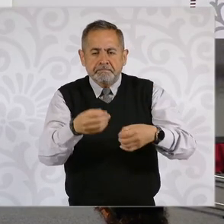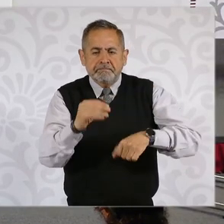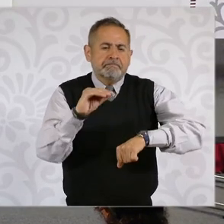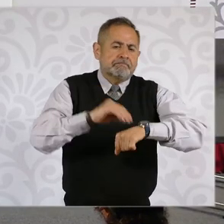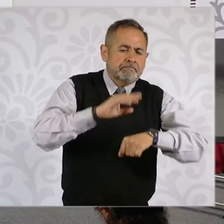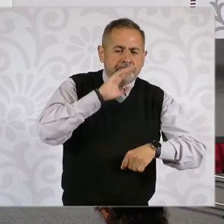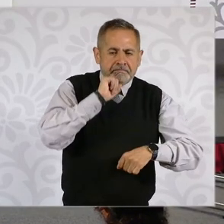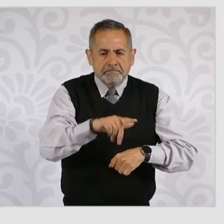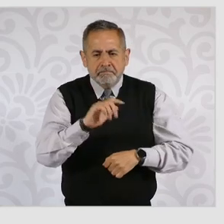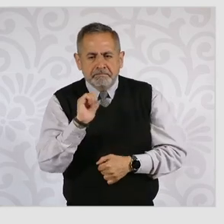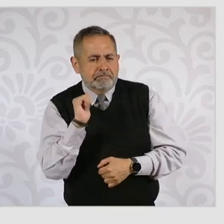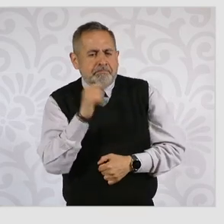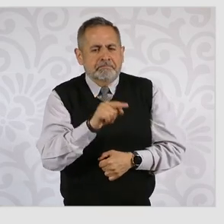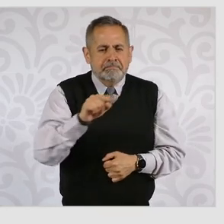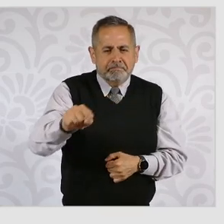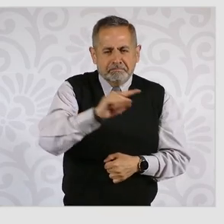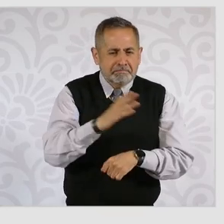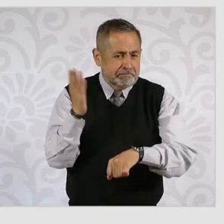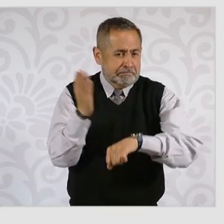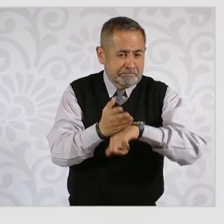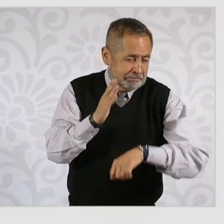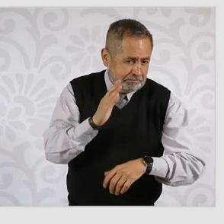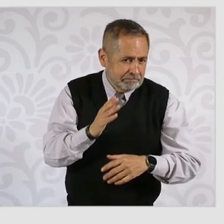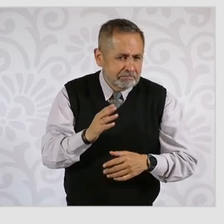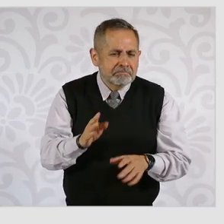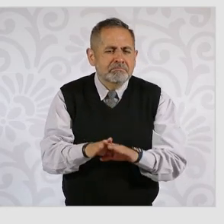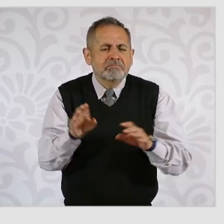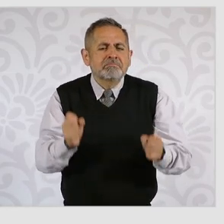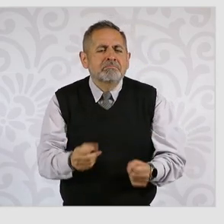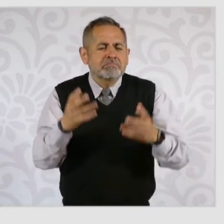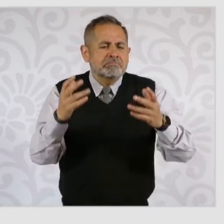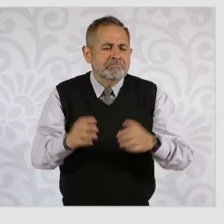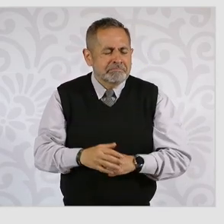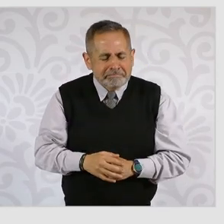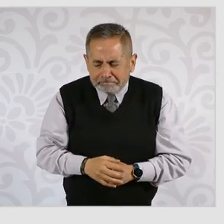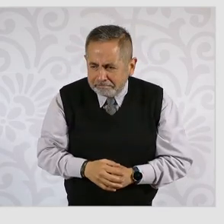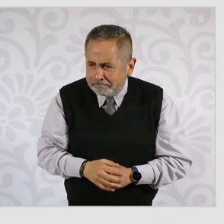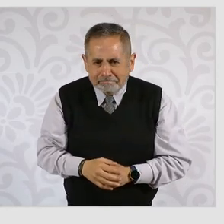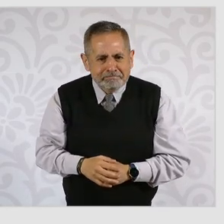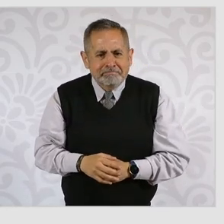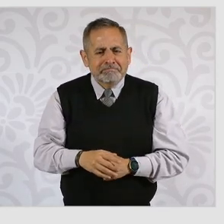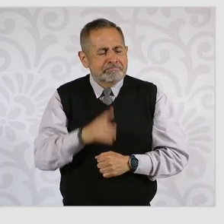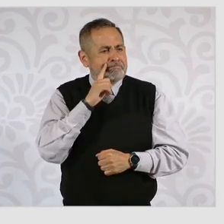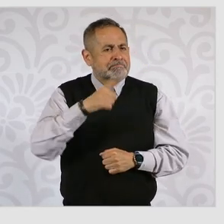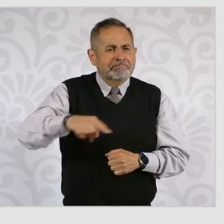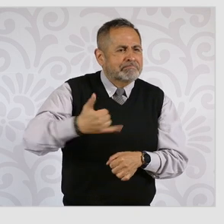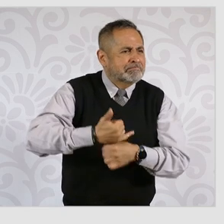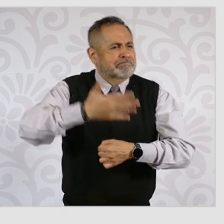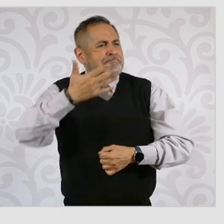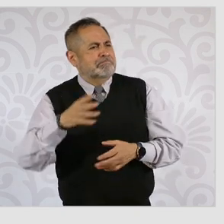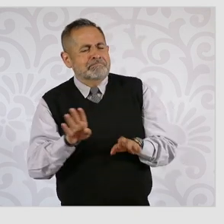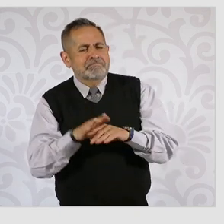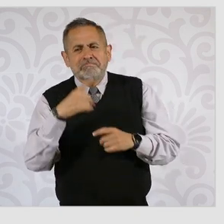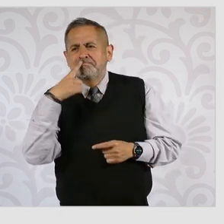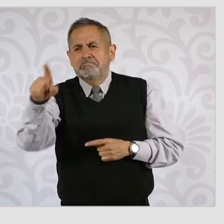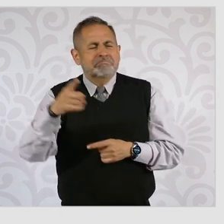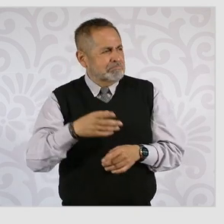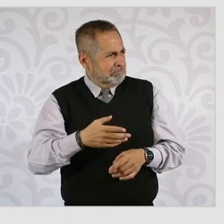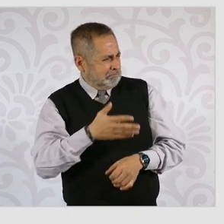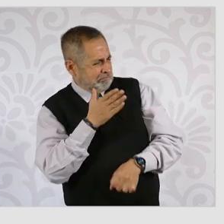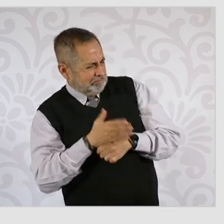las actuaciones de funcionarios del Poder Judicial han generado inconformidades, porque hay quejas